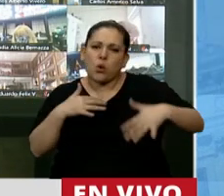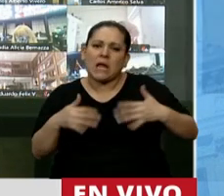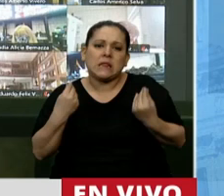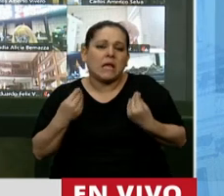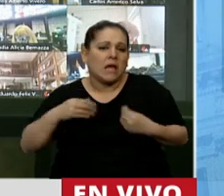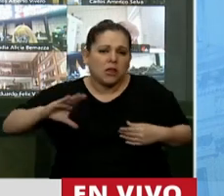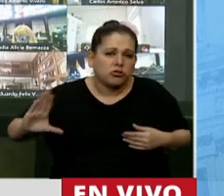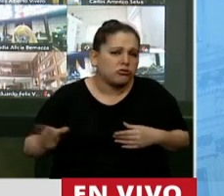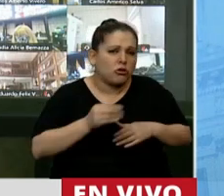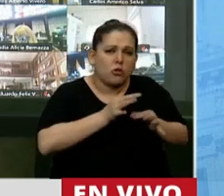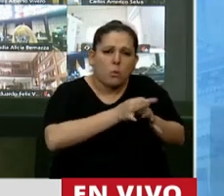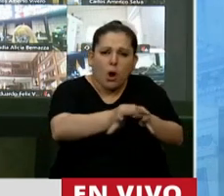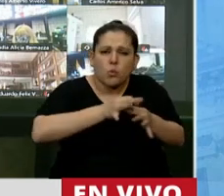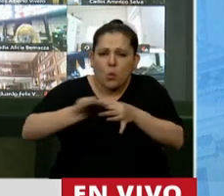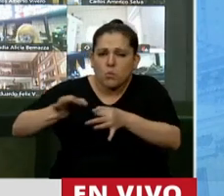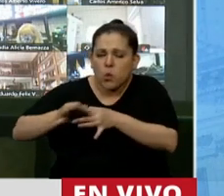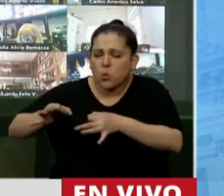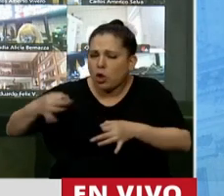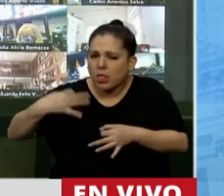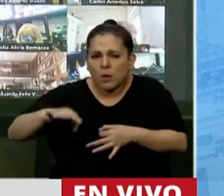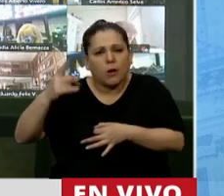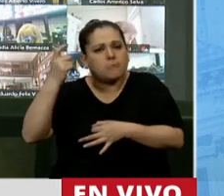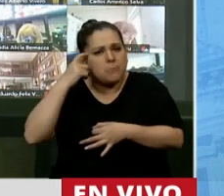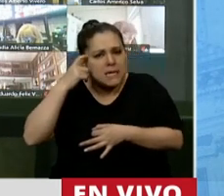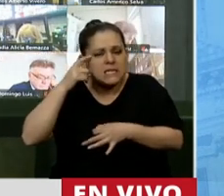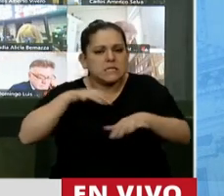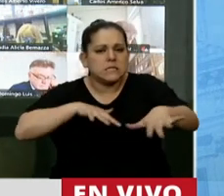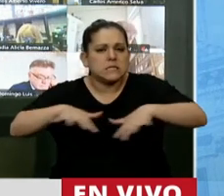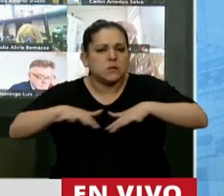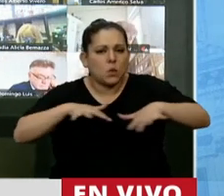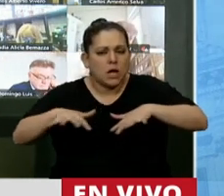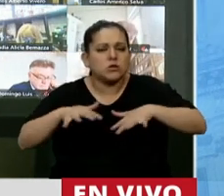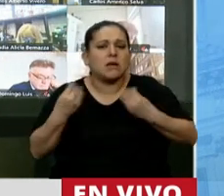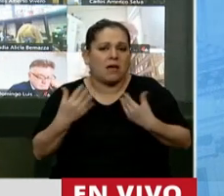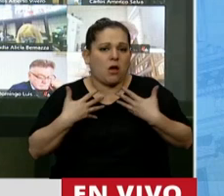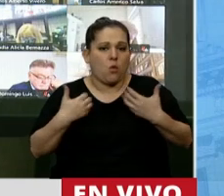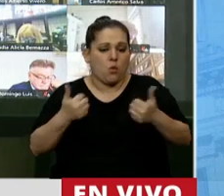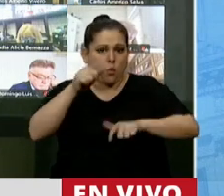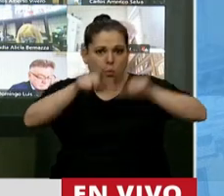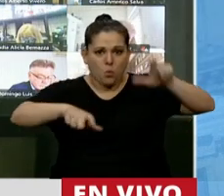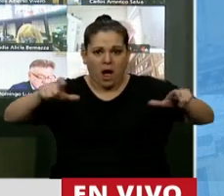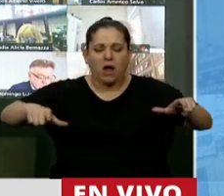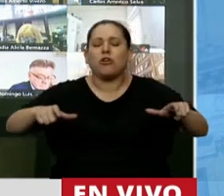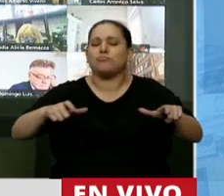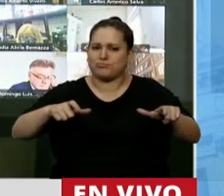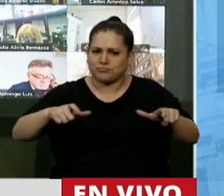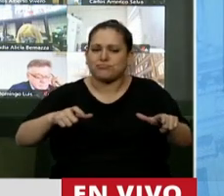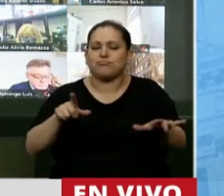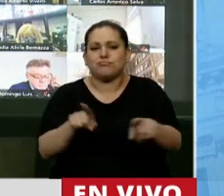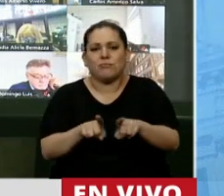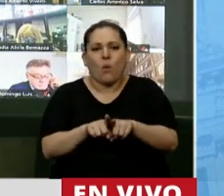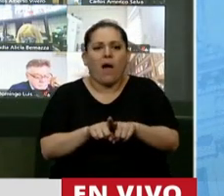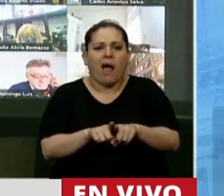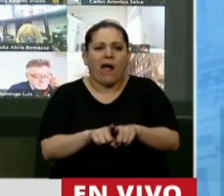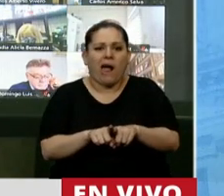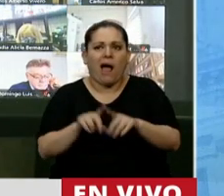que todos los pueblos empezáramos a pensar en los hechos de que el ser humano no puede ser entendido por